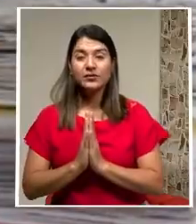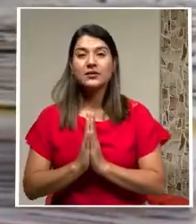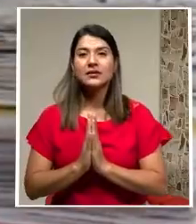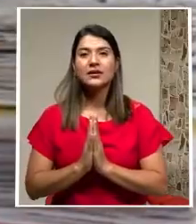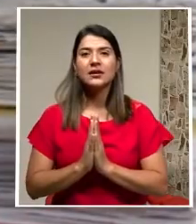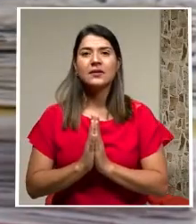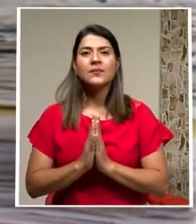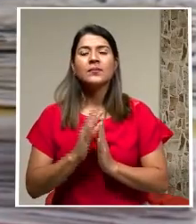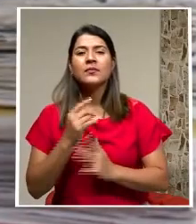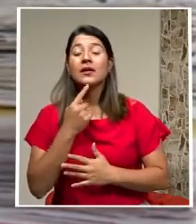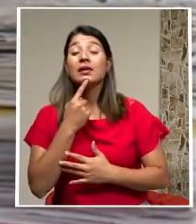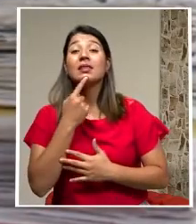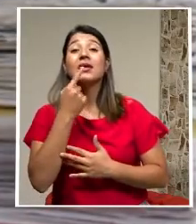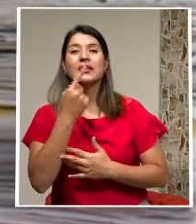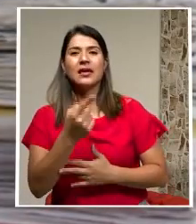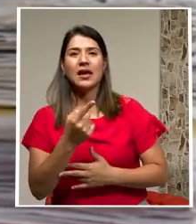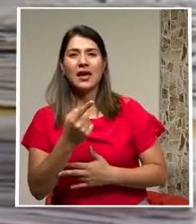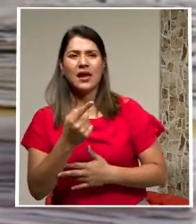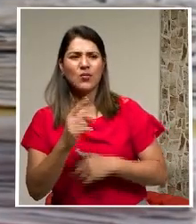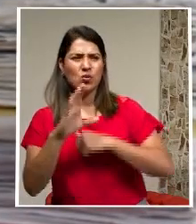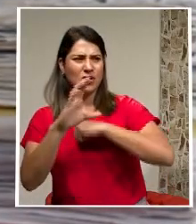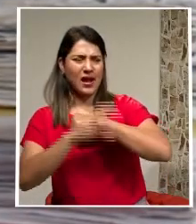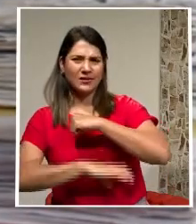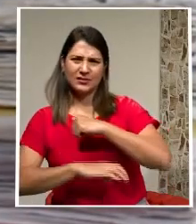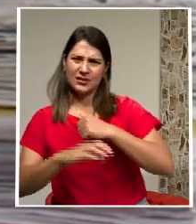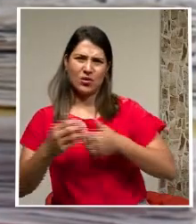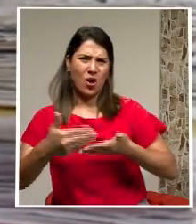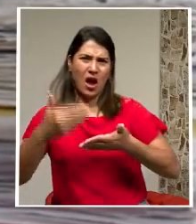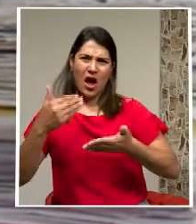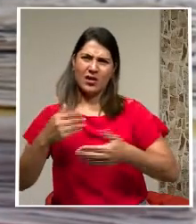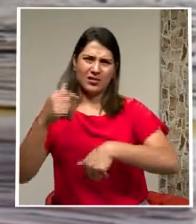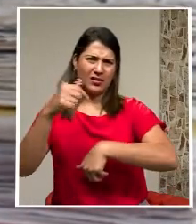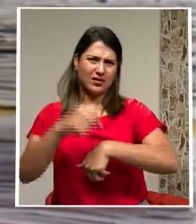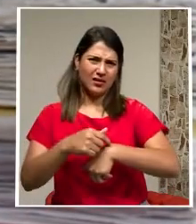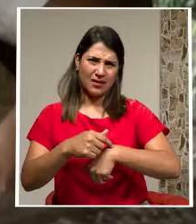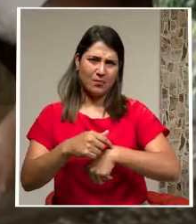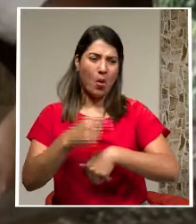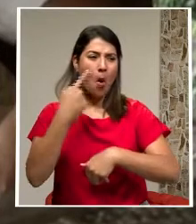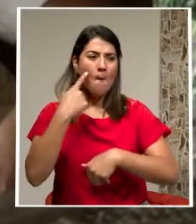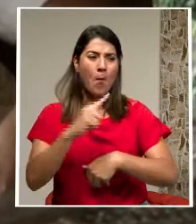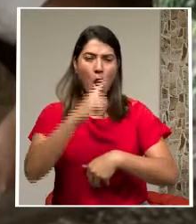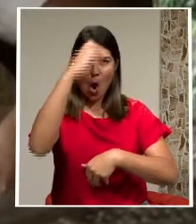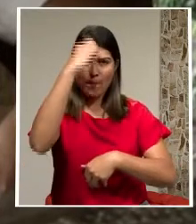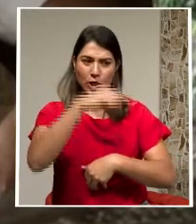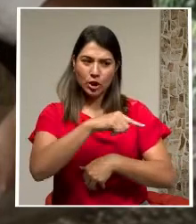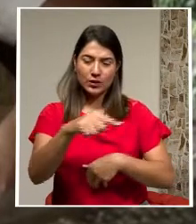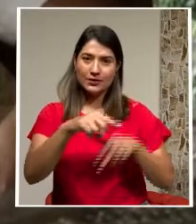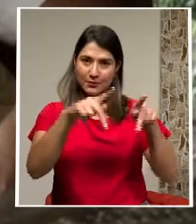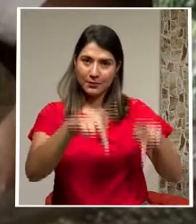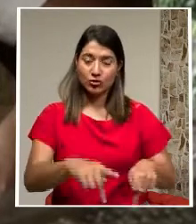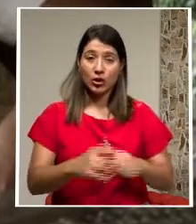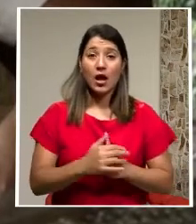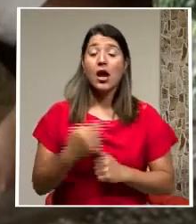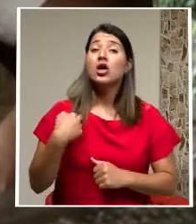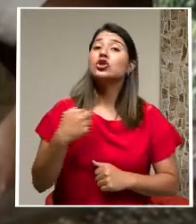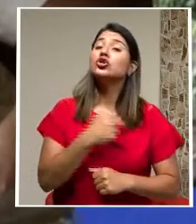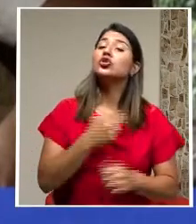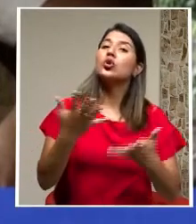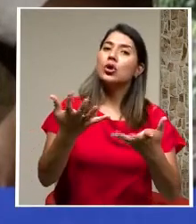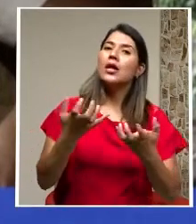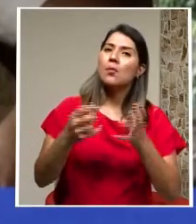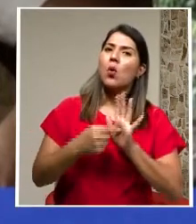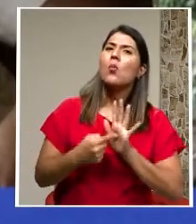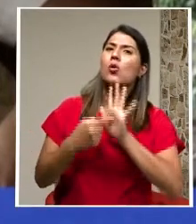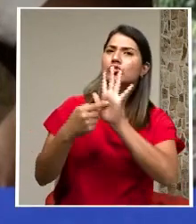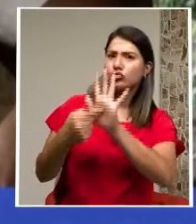Deplora lo que considera Una condena anticipada De la opinión pública Y queremos demostrar Básicamente Cómo